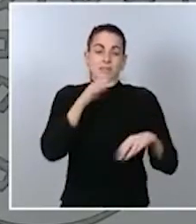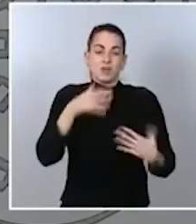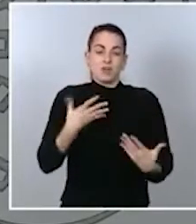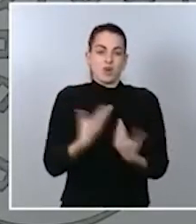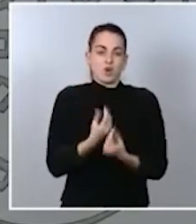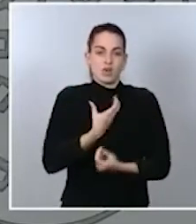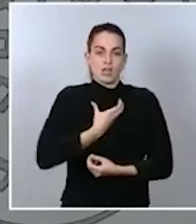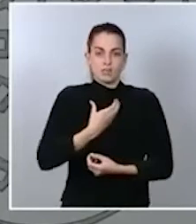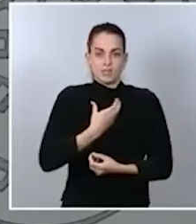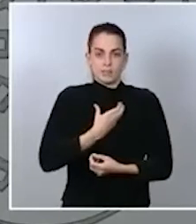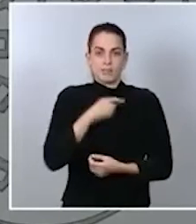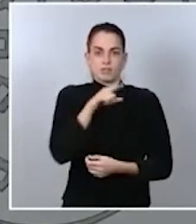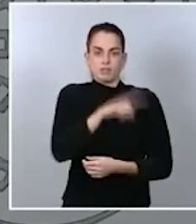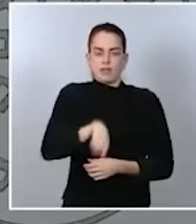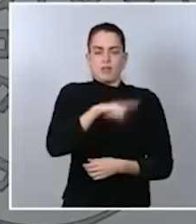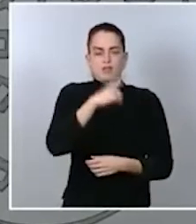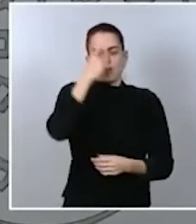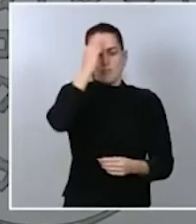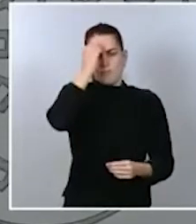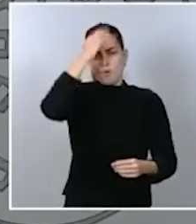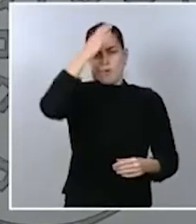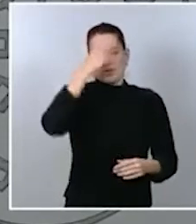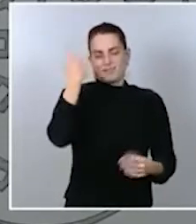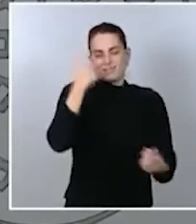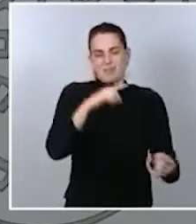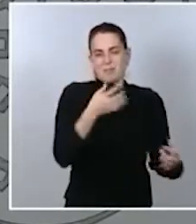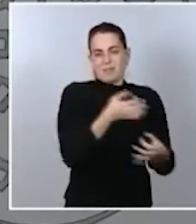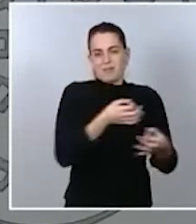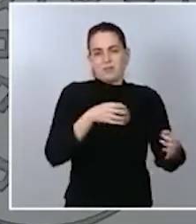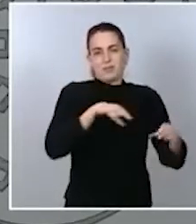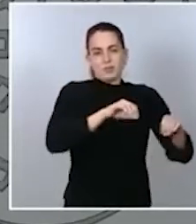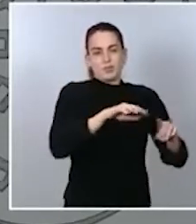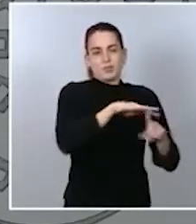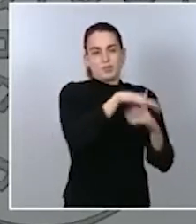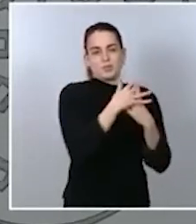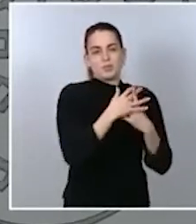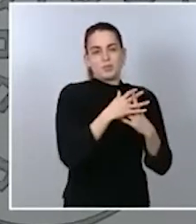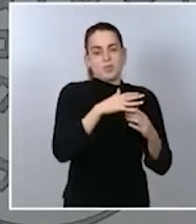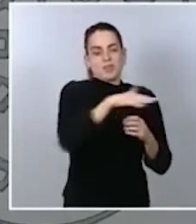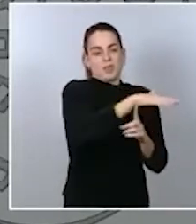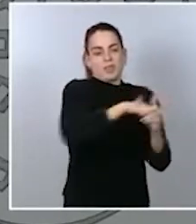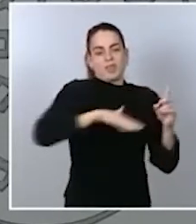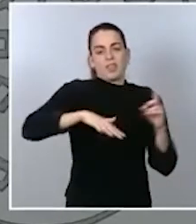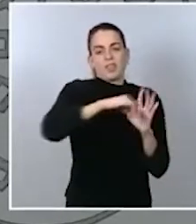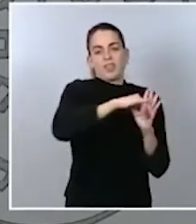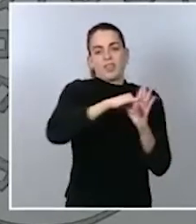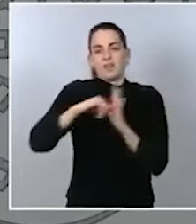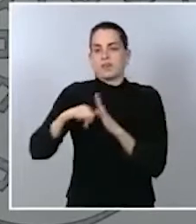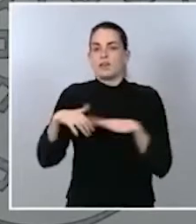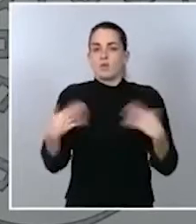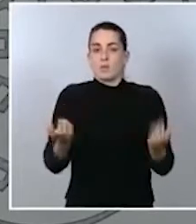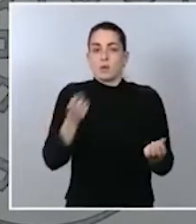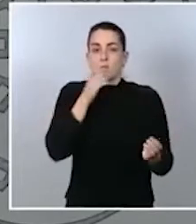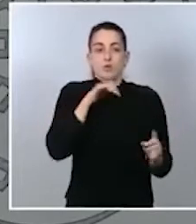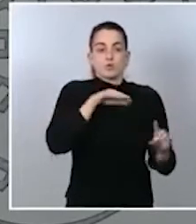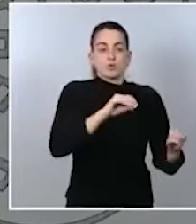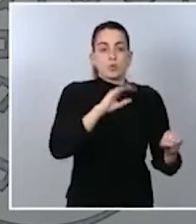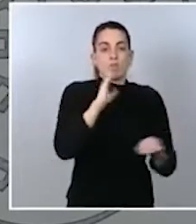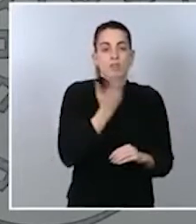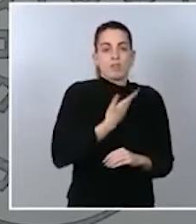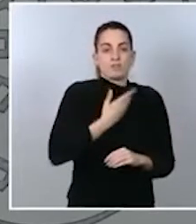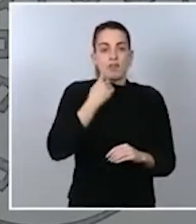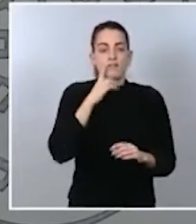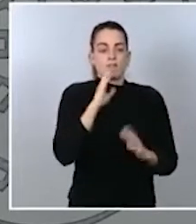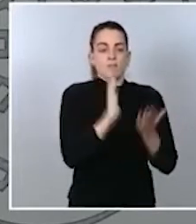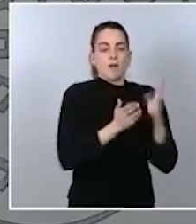mejor conocimiento, por ser la Administración más cercana, de cuáles son los daños personales o los daños sobre los inmuebles que se han